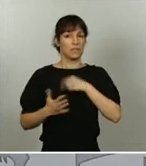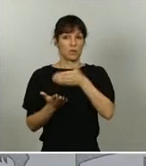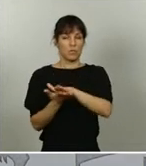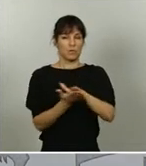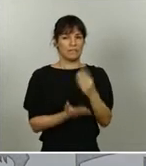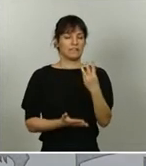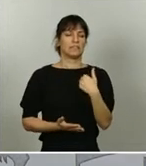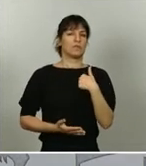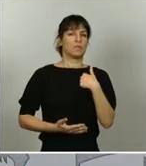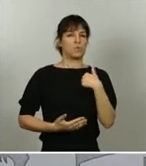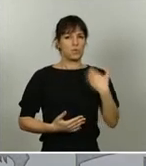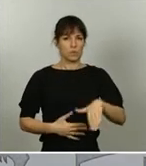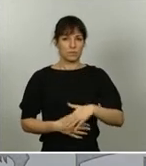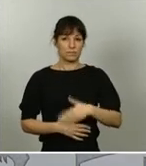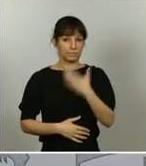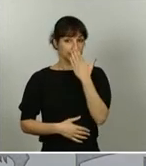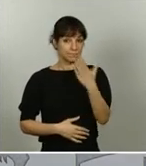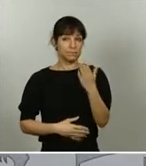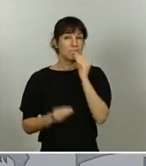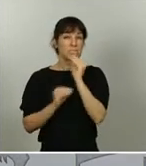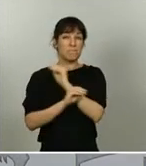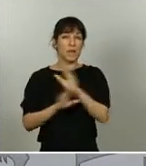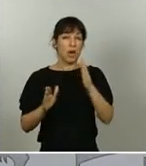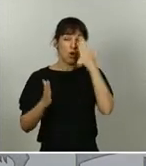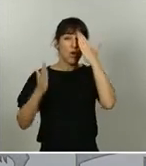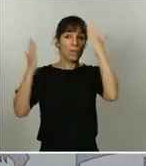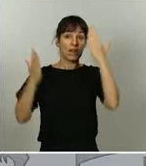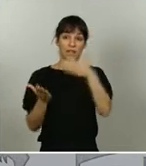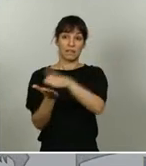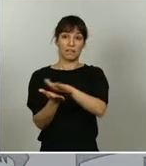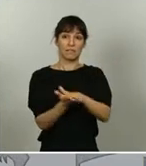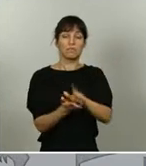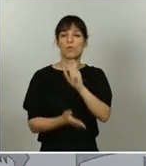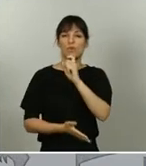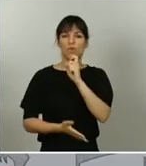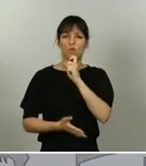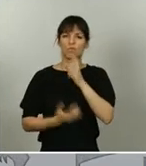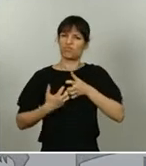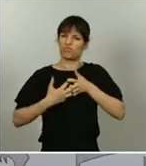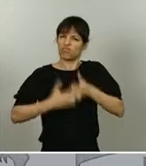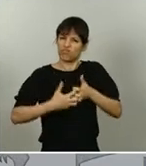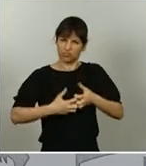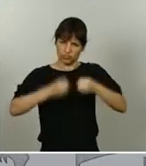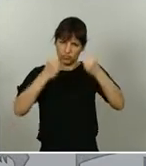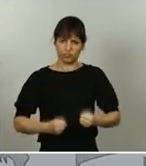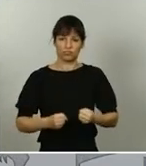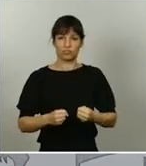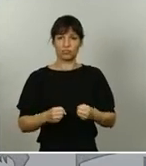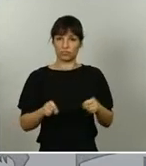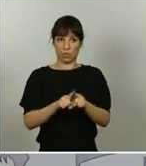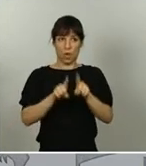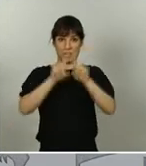Reconozco que la mejor manera de rendir homenaje a las víctimas es seguir luchando contundentemente, como estamos haciendo el conjunto de instituciones,